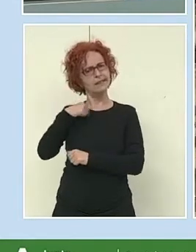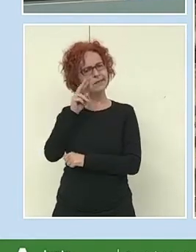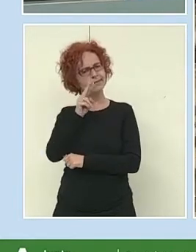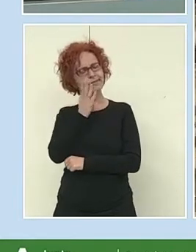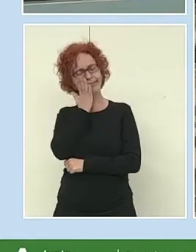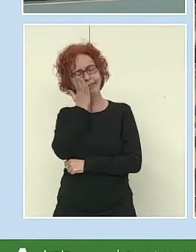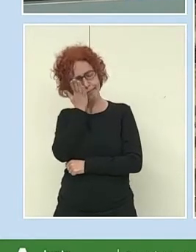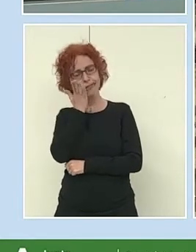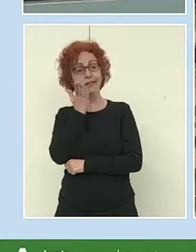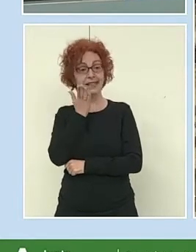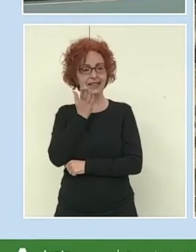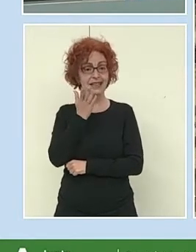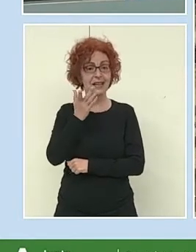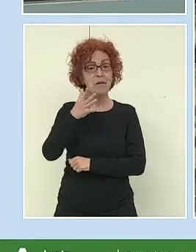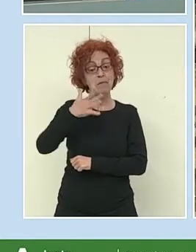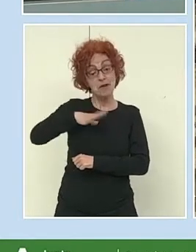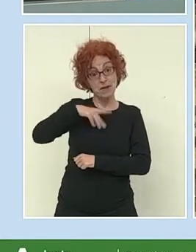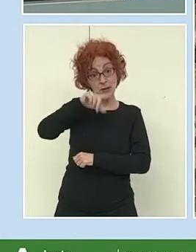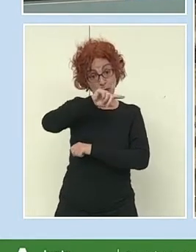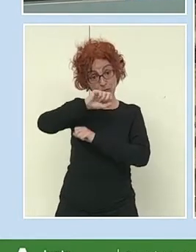puedes poner, por favor, la presentación otra vez?